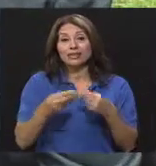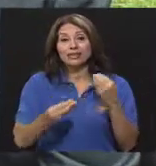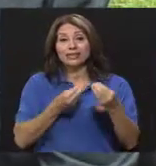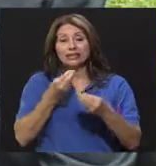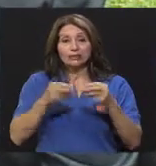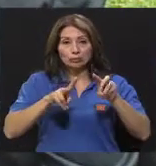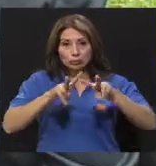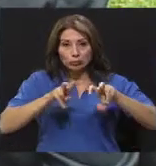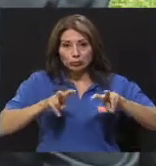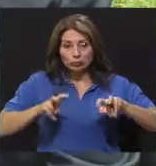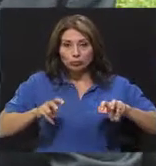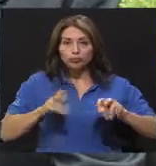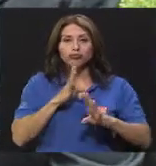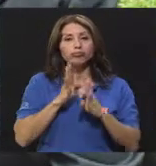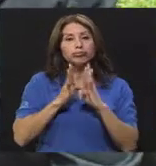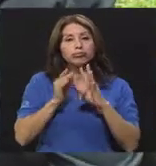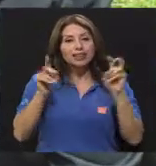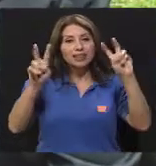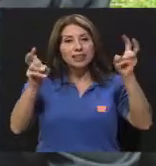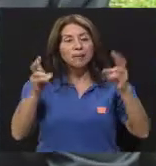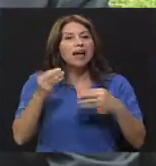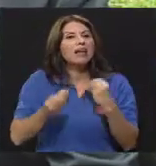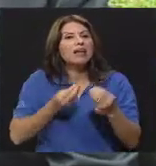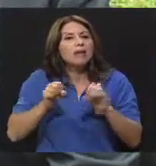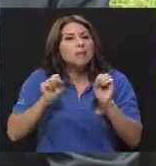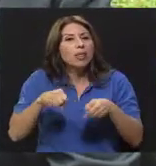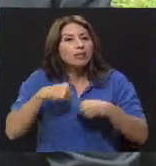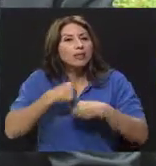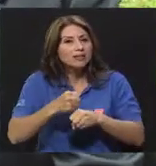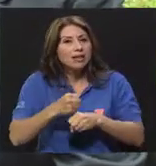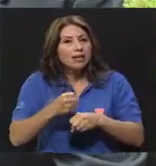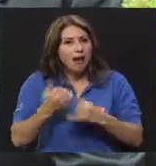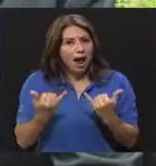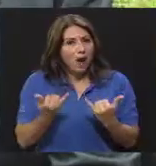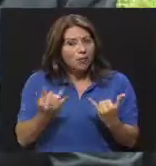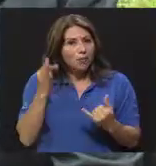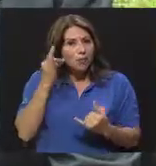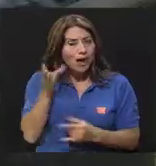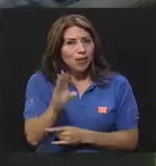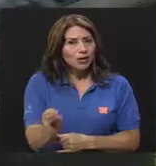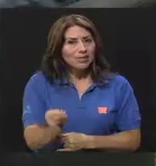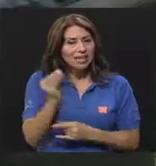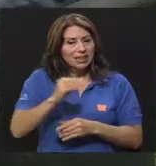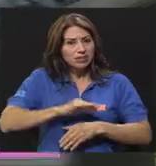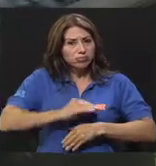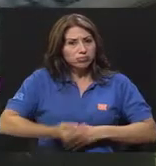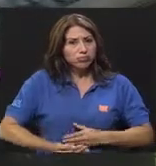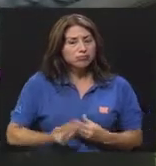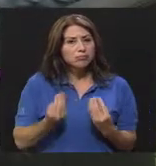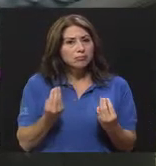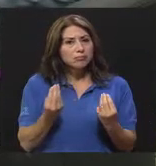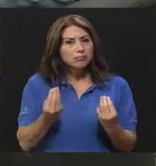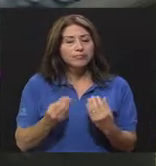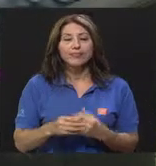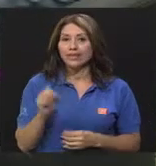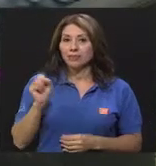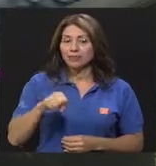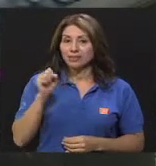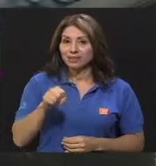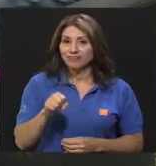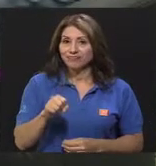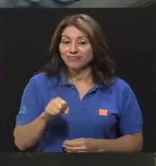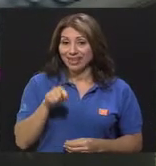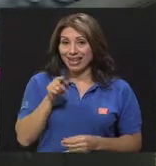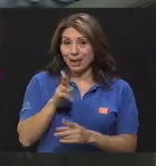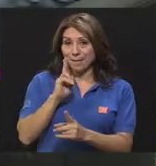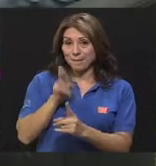convocan a analizar este tema y qué podemos hacer, ¿verdad? Ante este aumento de embarazo en adolescentes. Sí, María del Maris Aguirre que esta misma